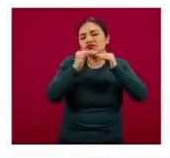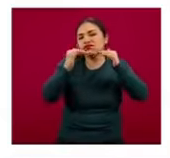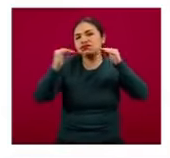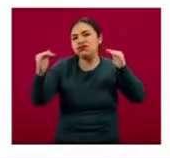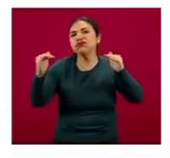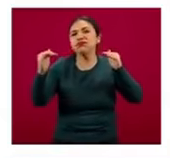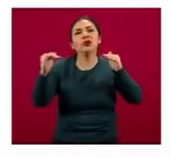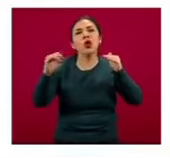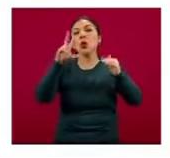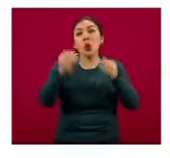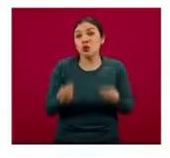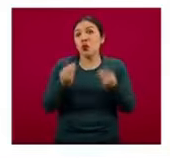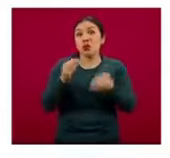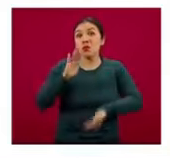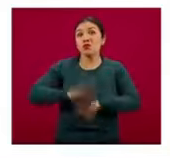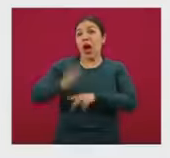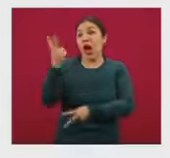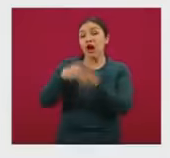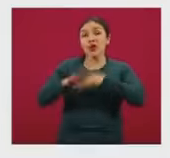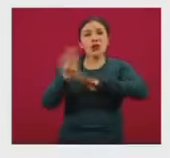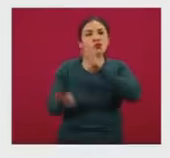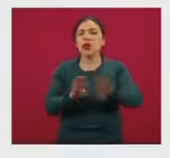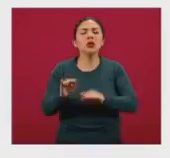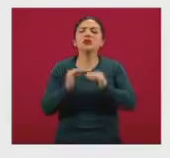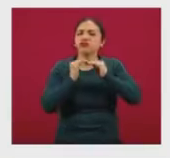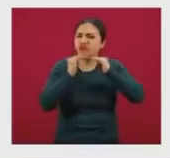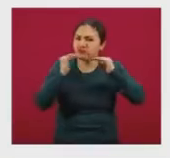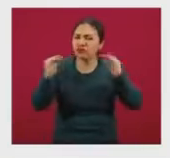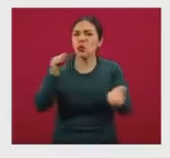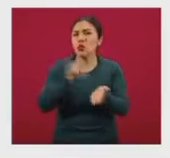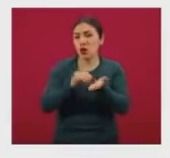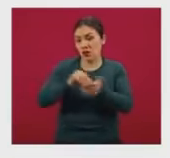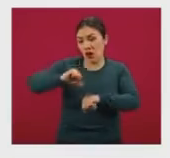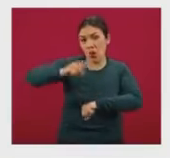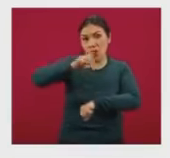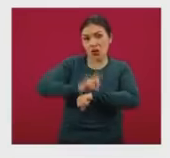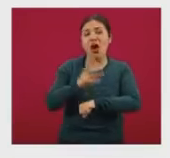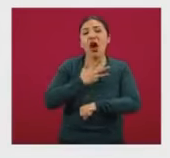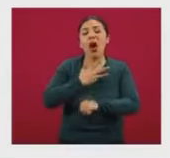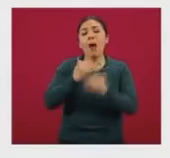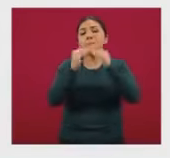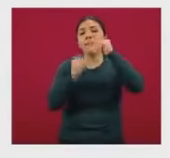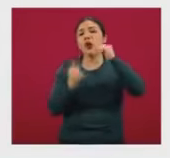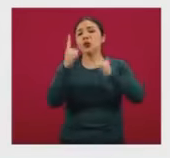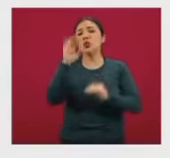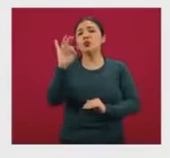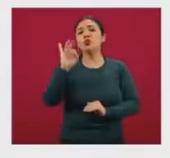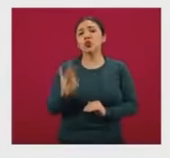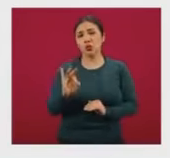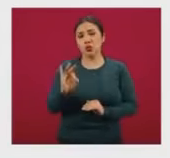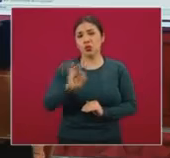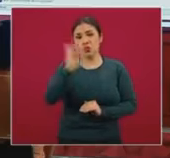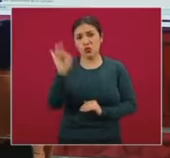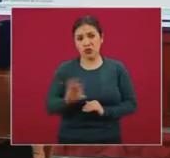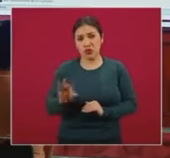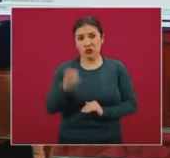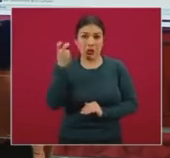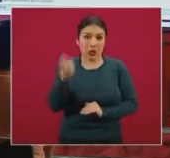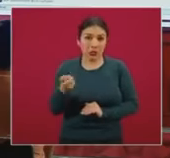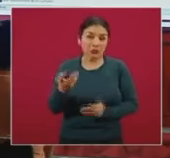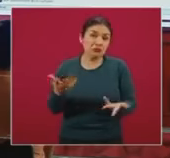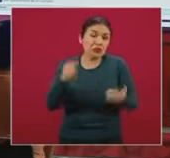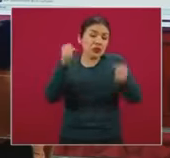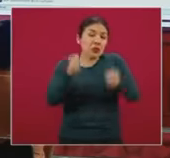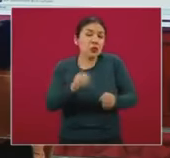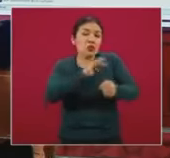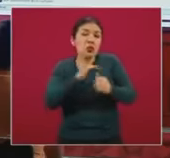meseta entre la 43 y la 44, teniendo todavía para el día de hoy la reducción de un punto porcentual. Esto de seguro podrá